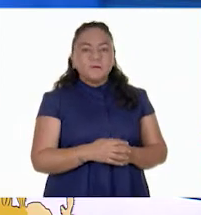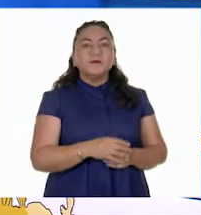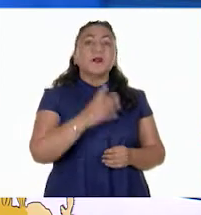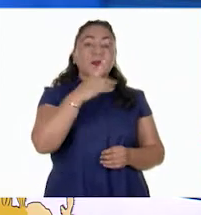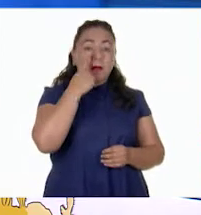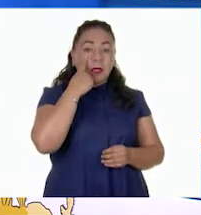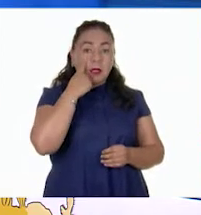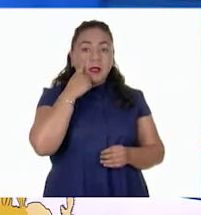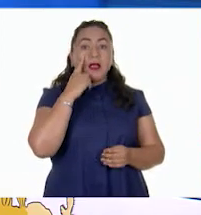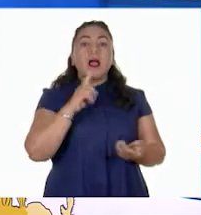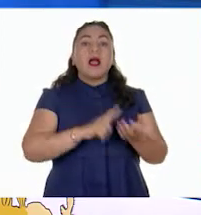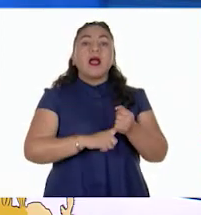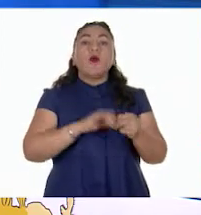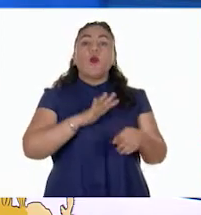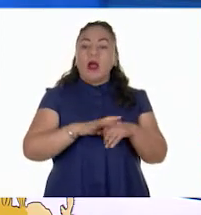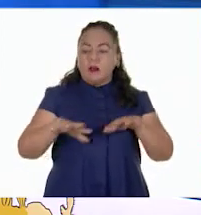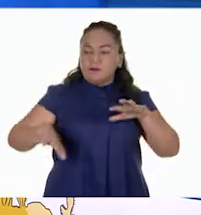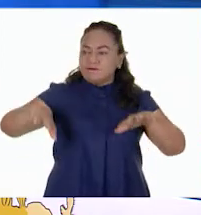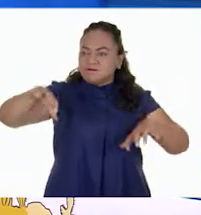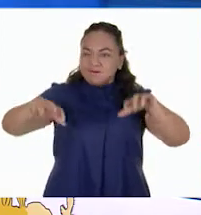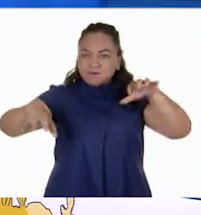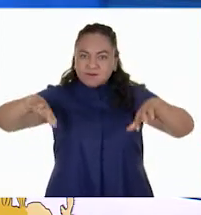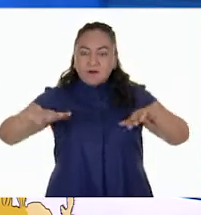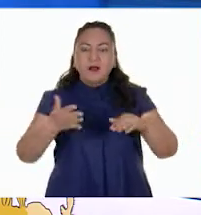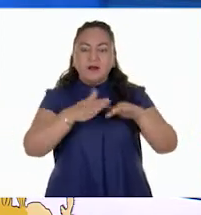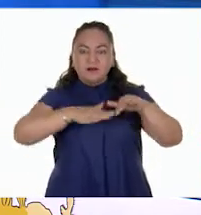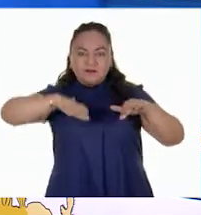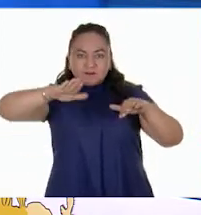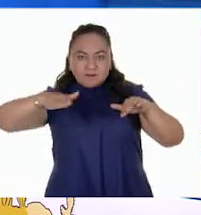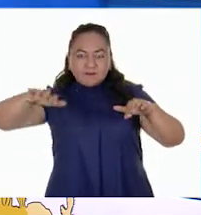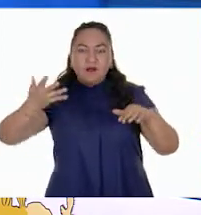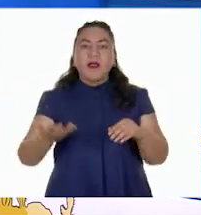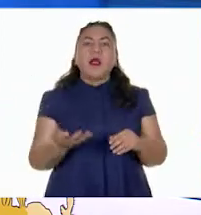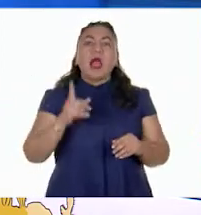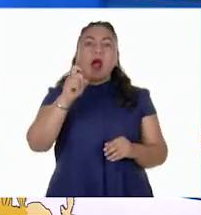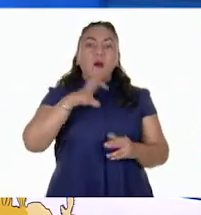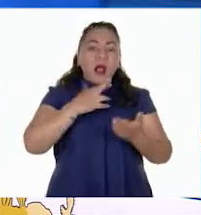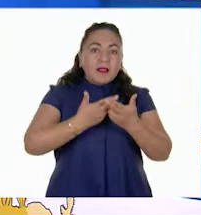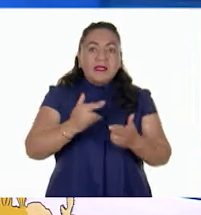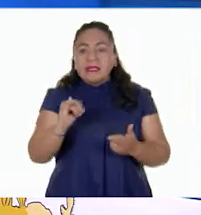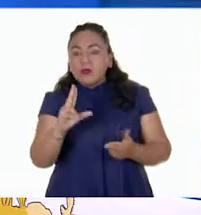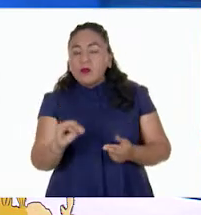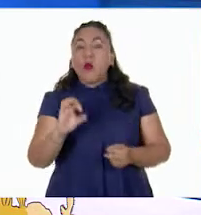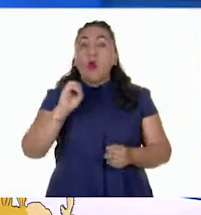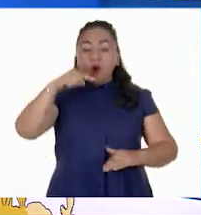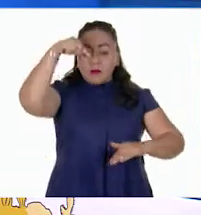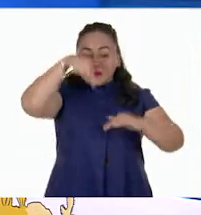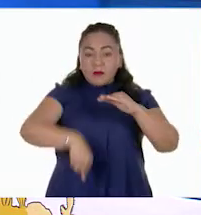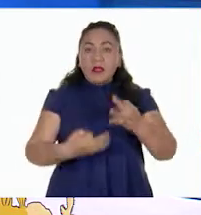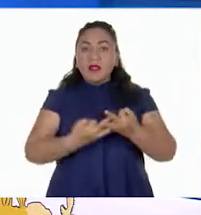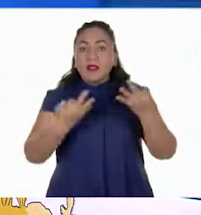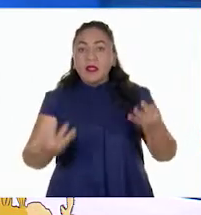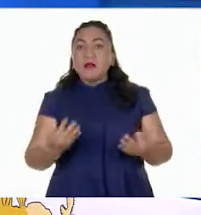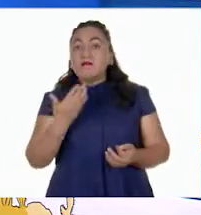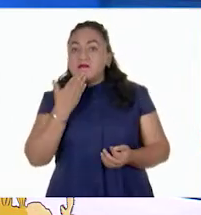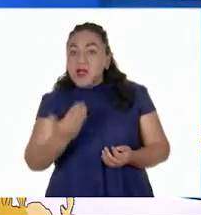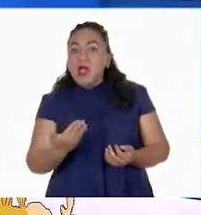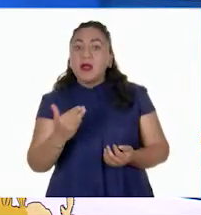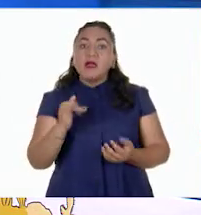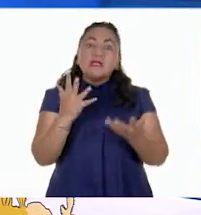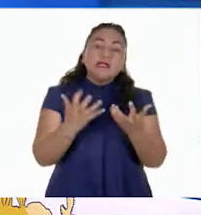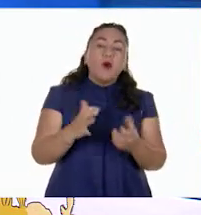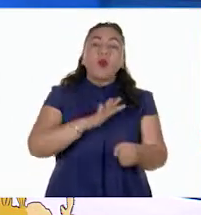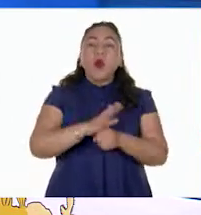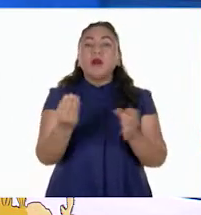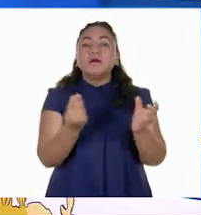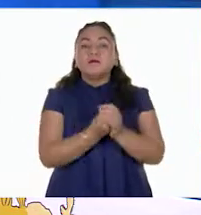relieve, la disponibilidad del agua, el clima y el suelo definitivamente influyen directamente en la